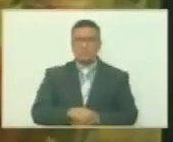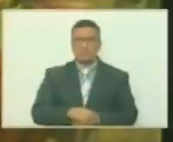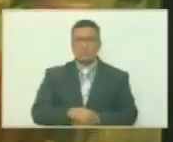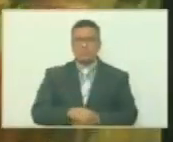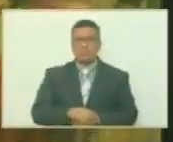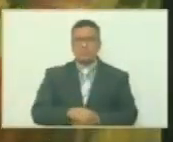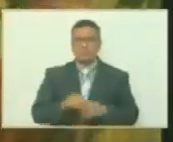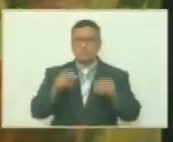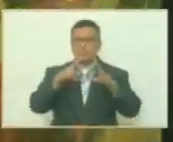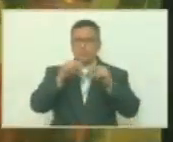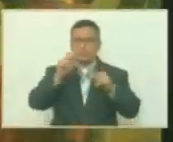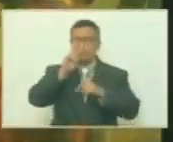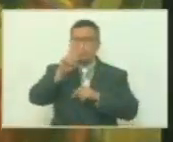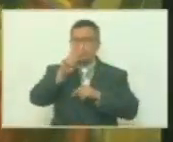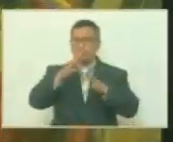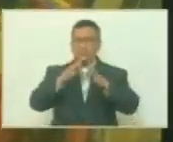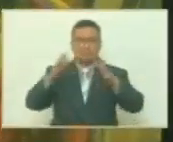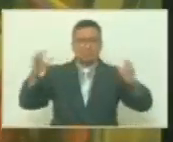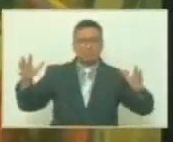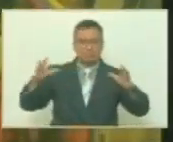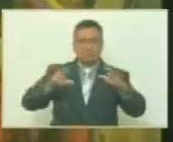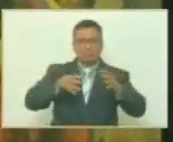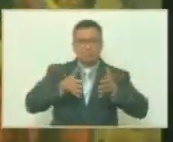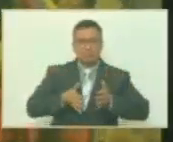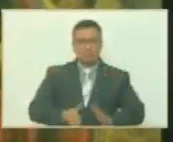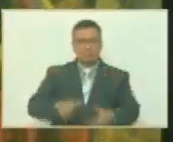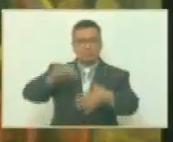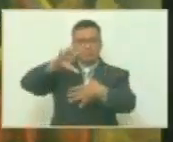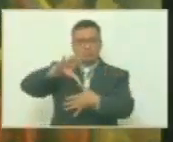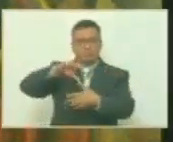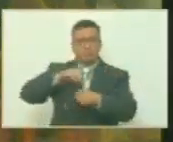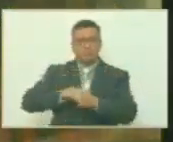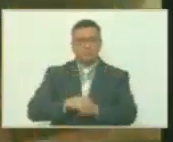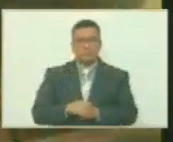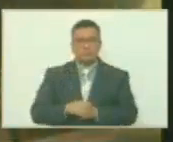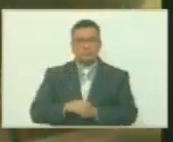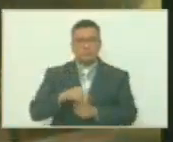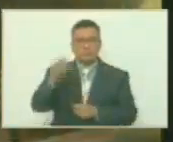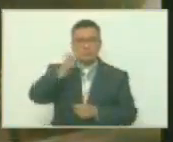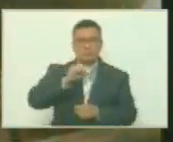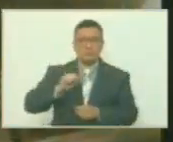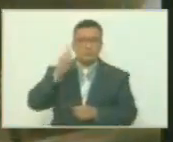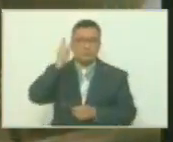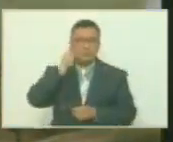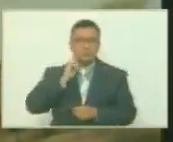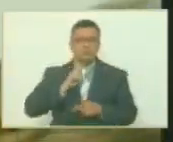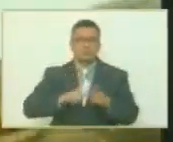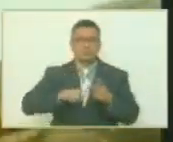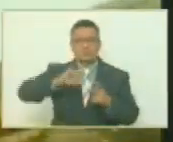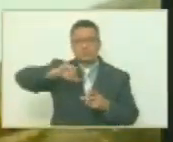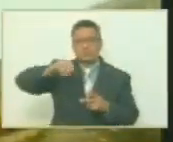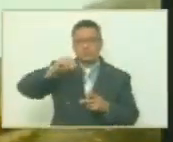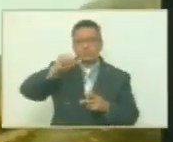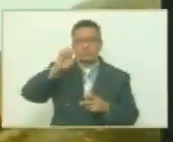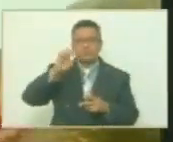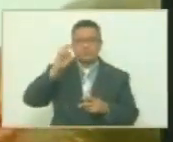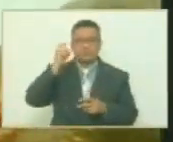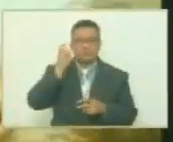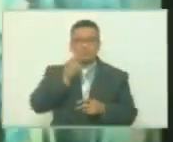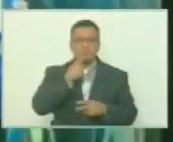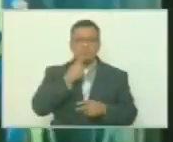dos de los más grandes gigantes que ha parido esta américa Simón Bolívar y José de San Martín